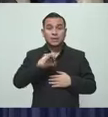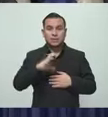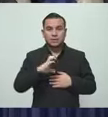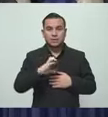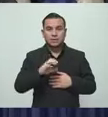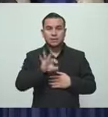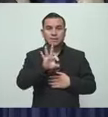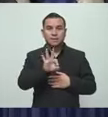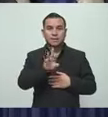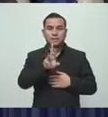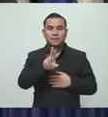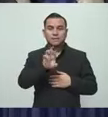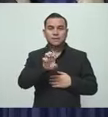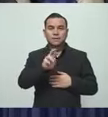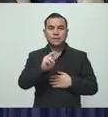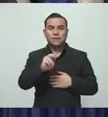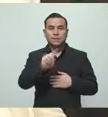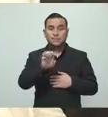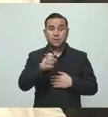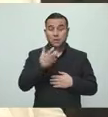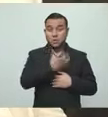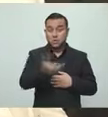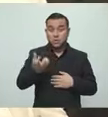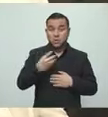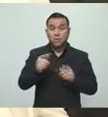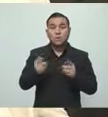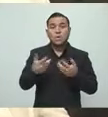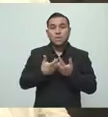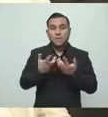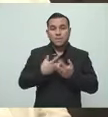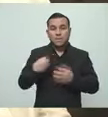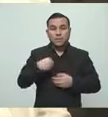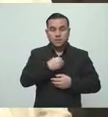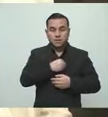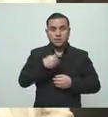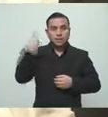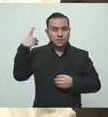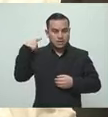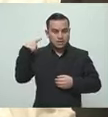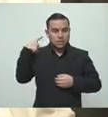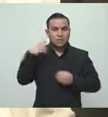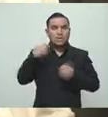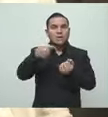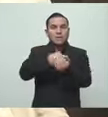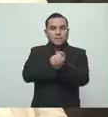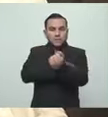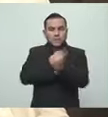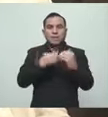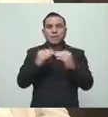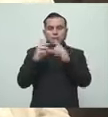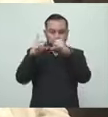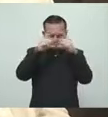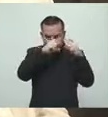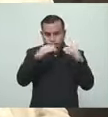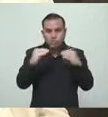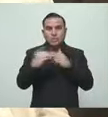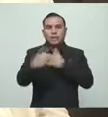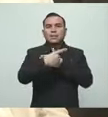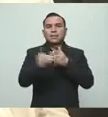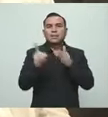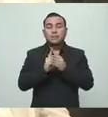diputados de la Asamblea Legislativa, compañeros, colegas, directores de hospitales, prensa. Bueno,